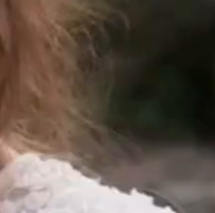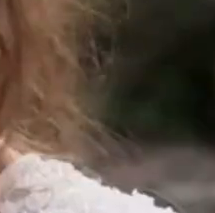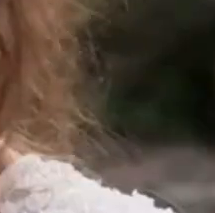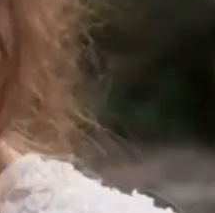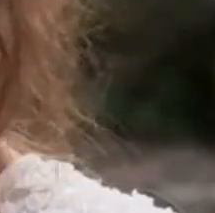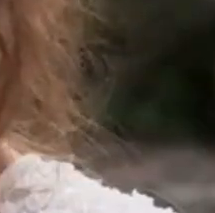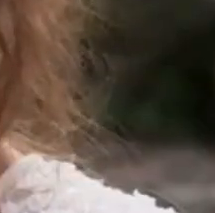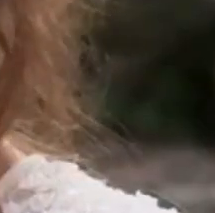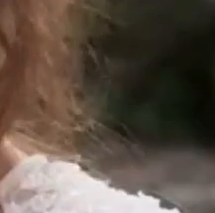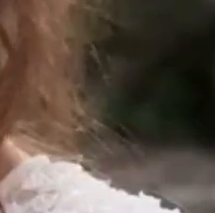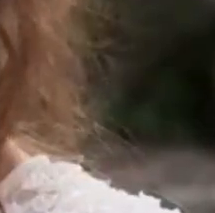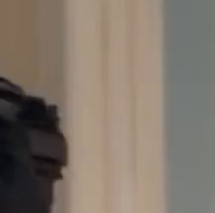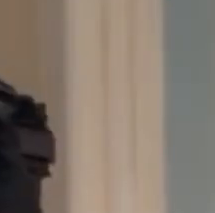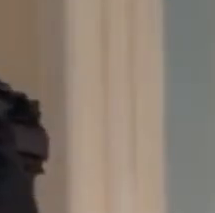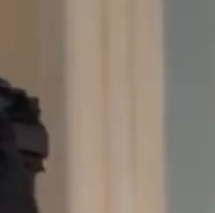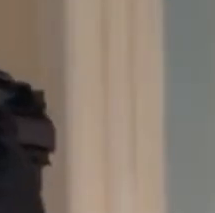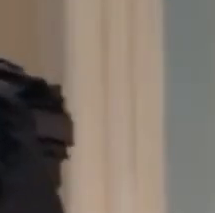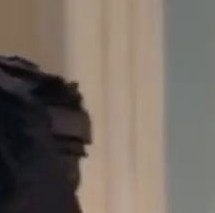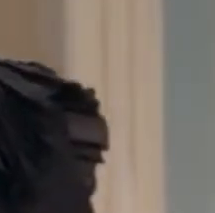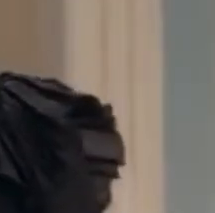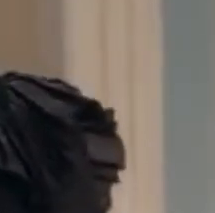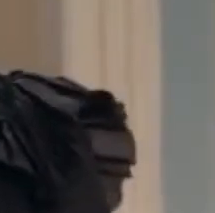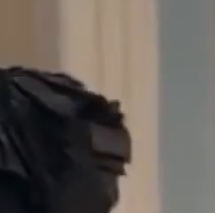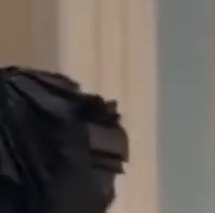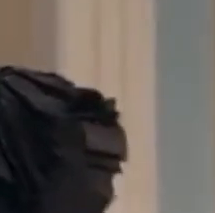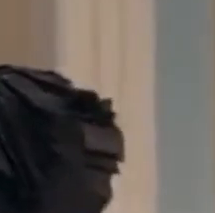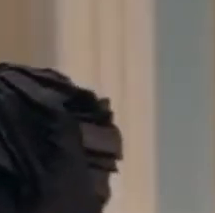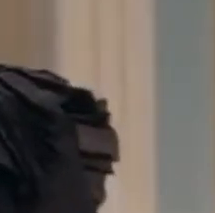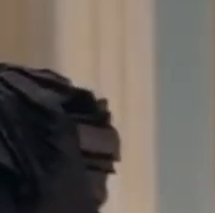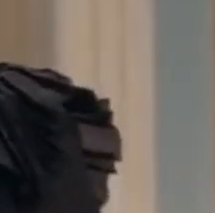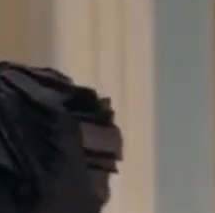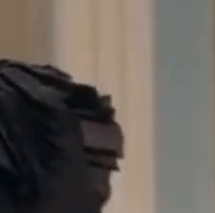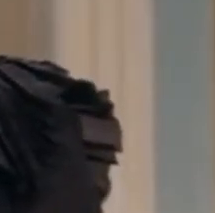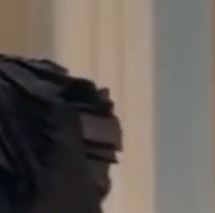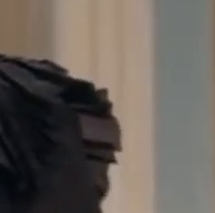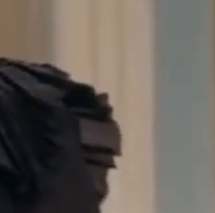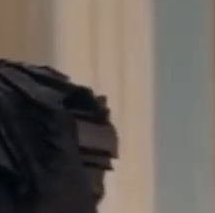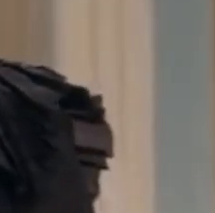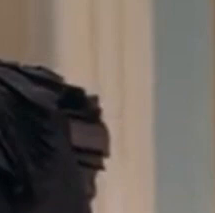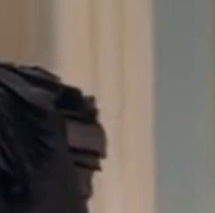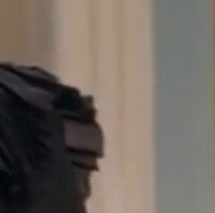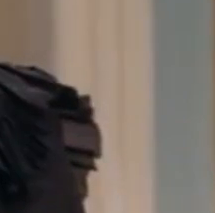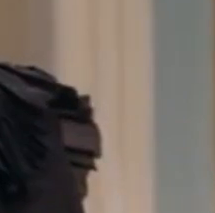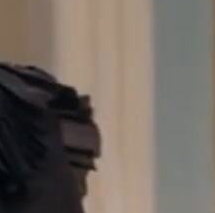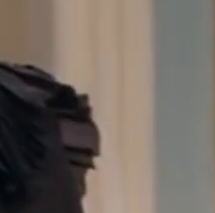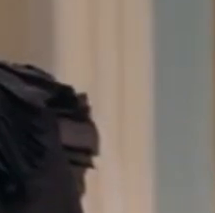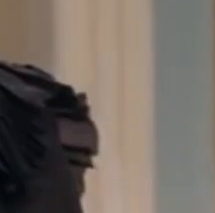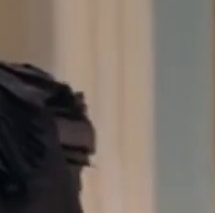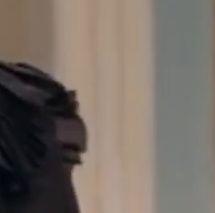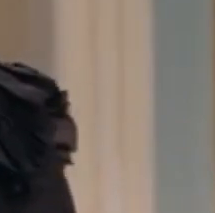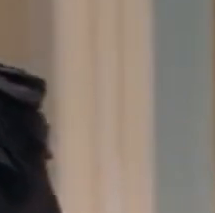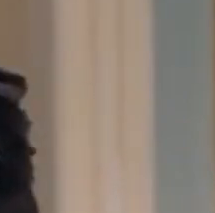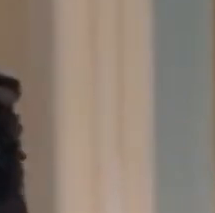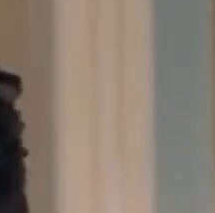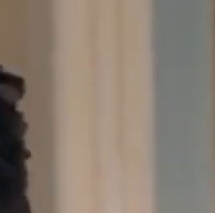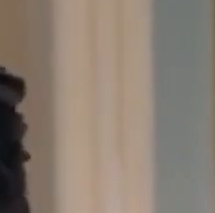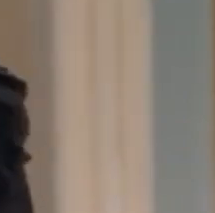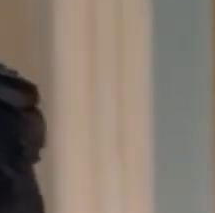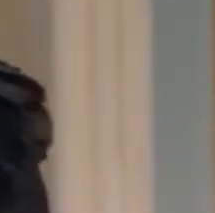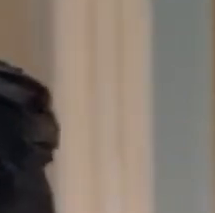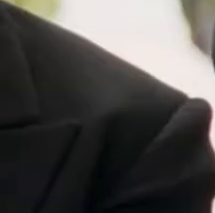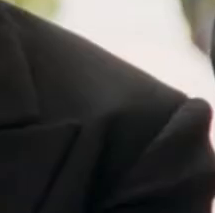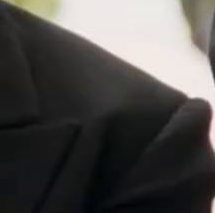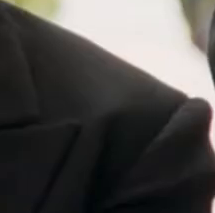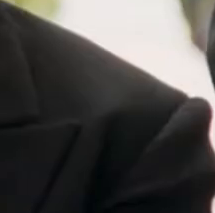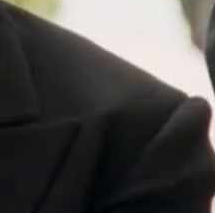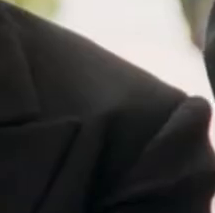de ti y no de Elizabeth. Muchas gracias por el excéntrico recibimiento a mi hijo, al